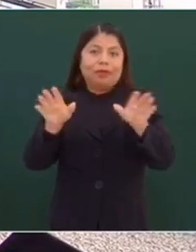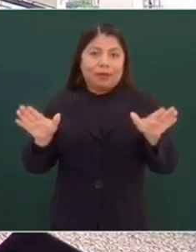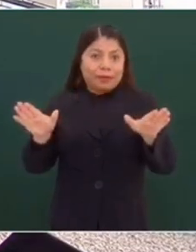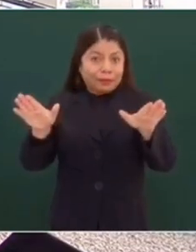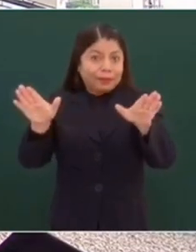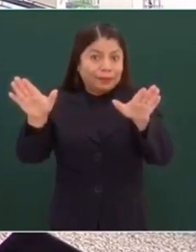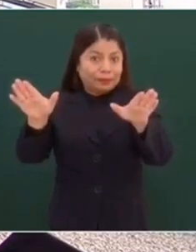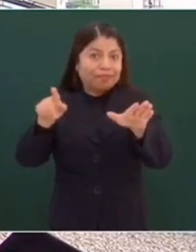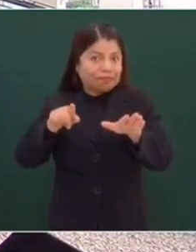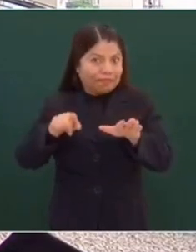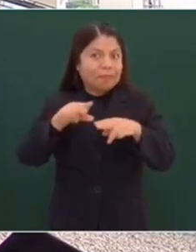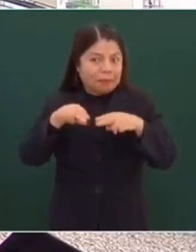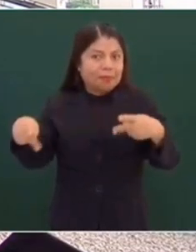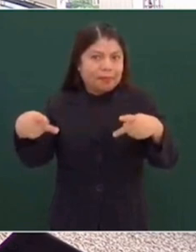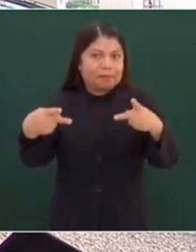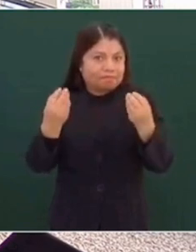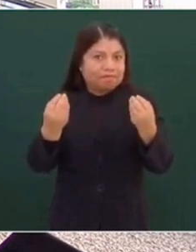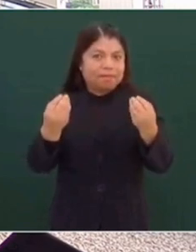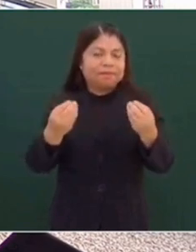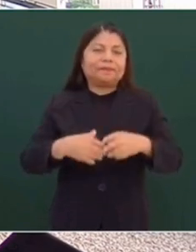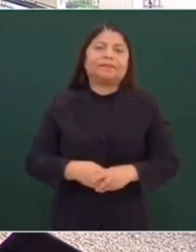No sabe cómo va la venta del...